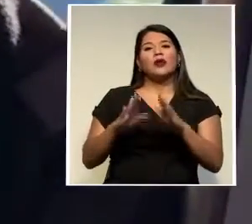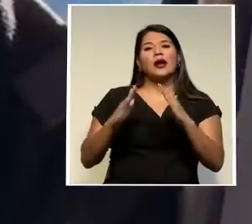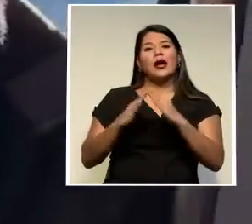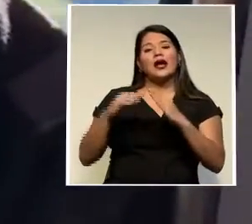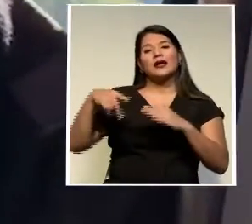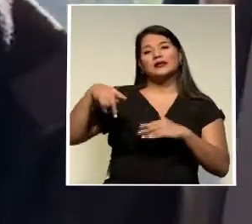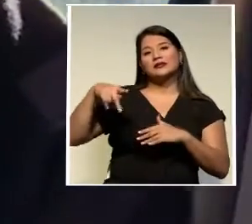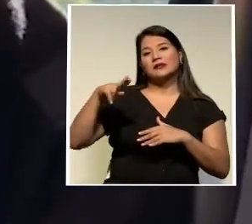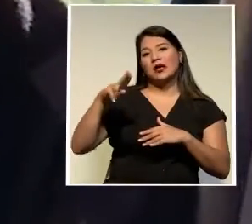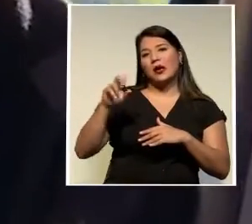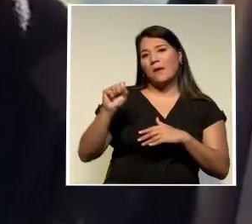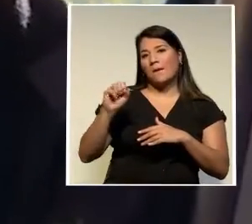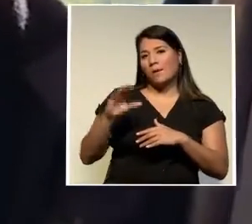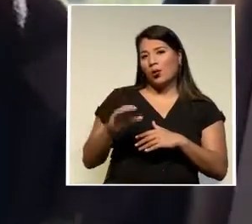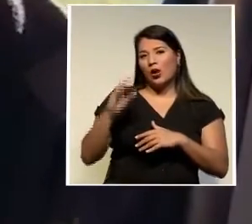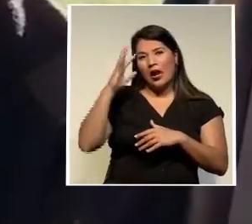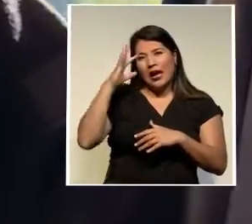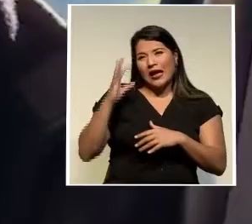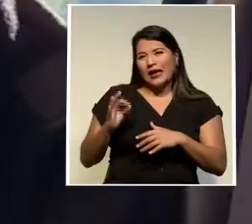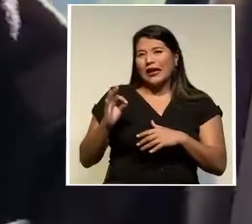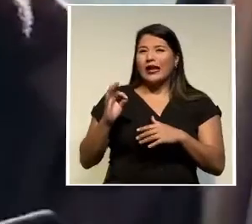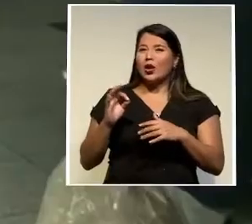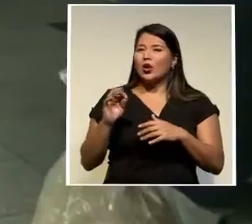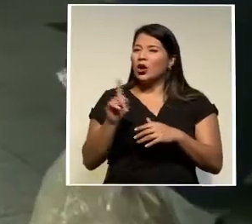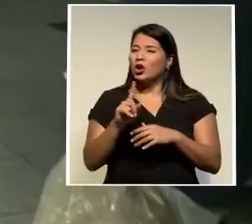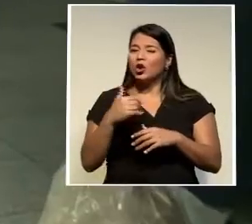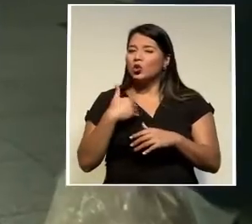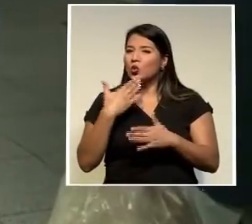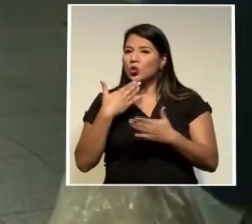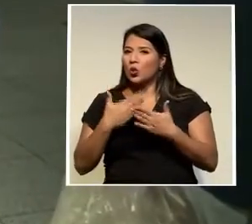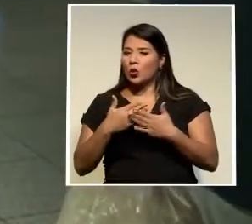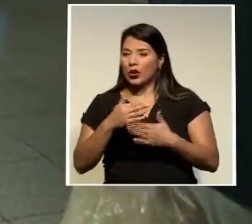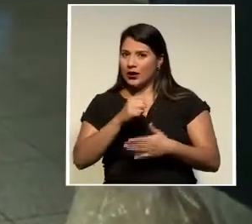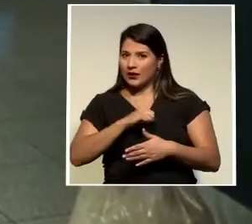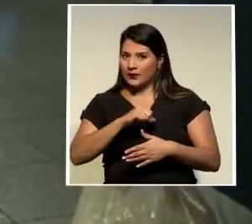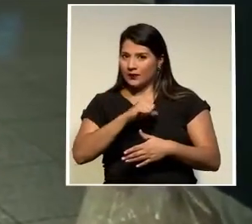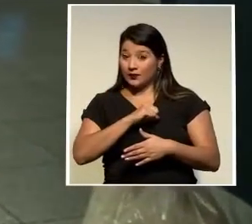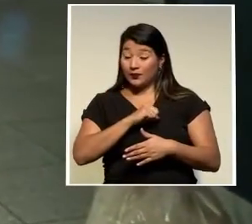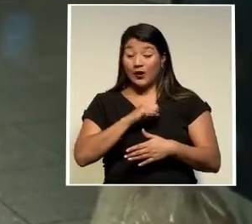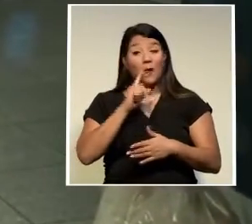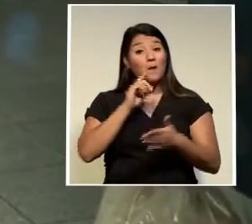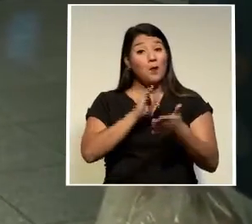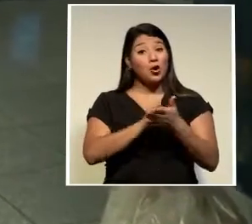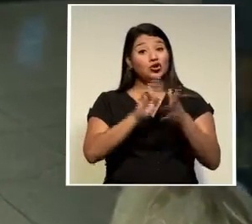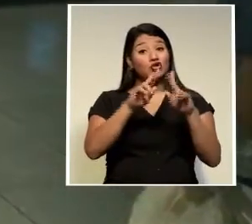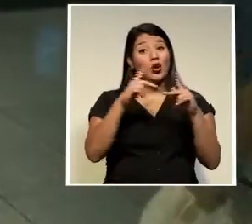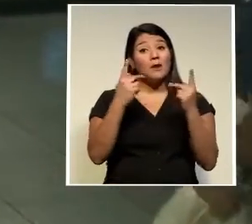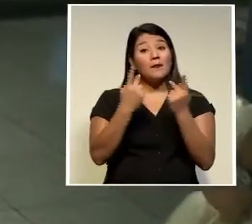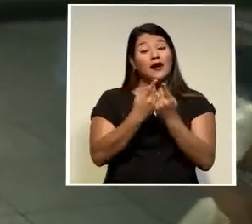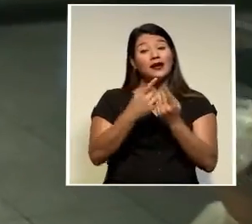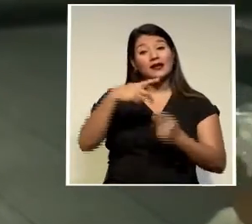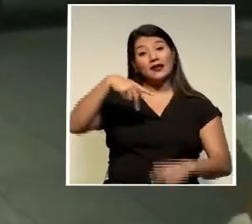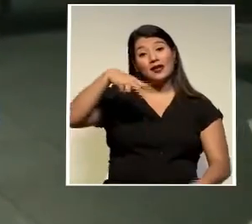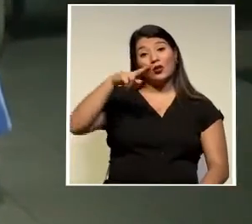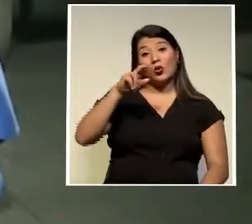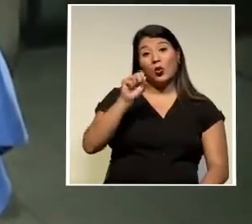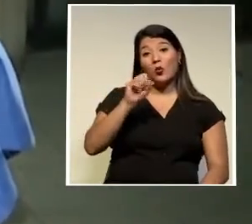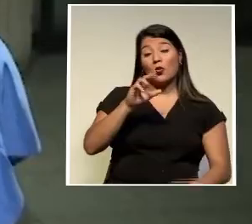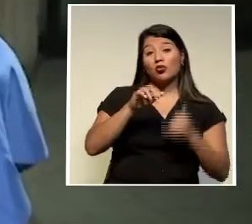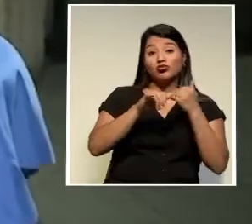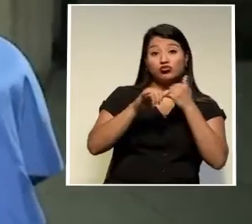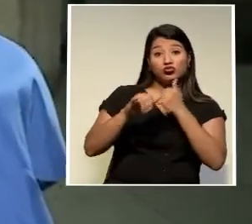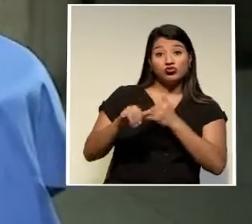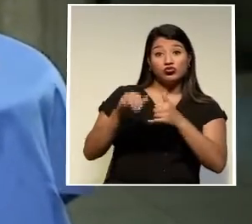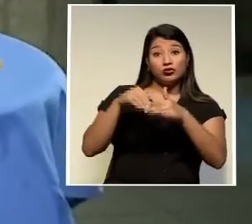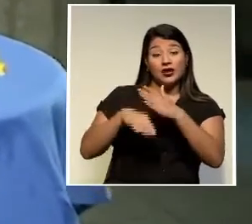oportunamente de parte de las autoridades de tributación debido a este hecho el partido de unidad social cristiana presentó un recurso de amparo ante el